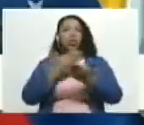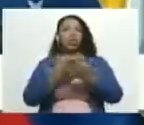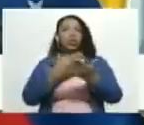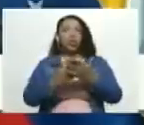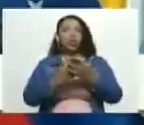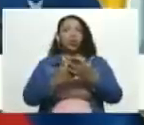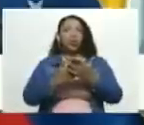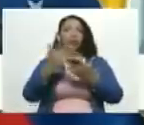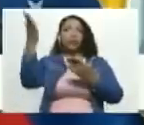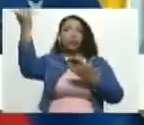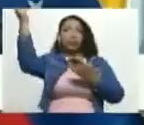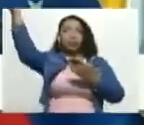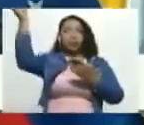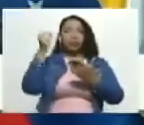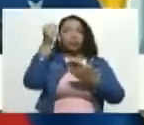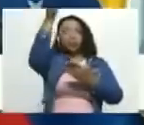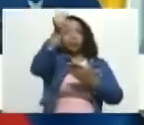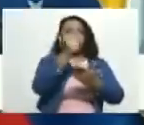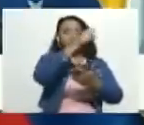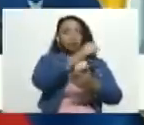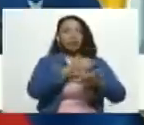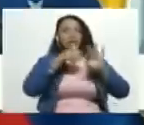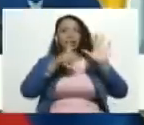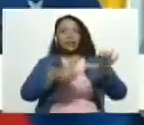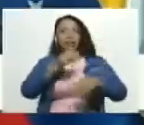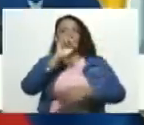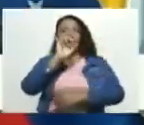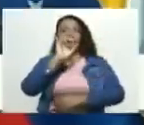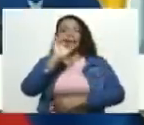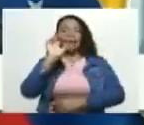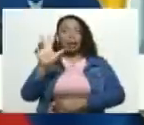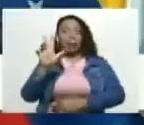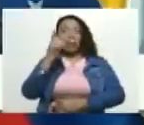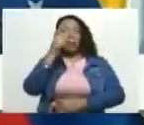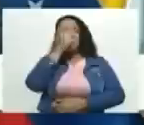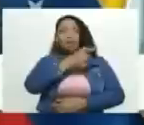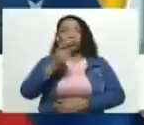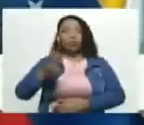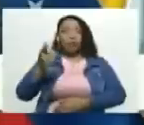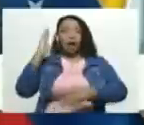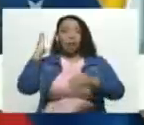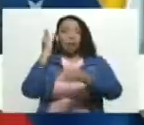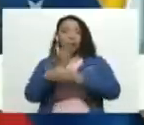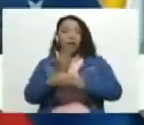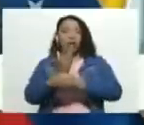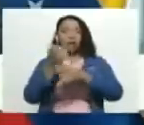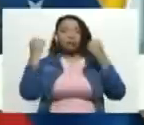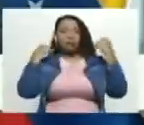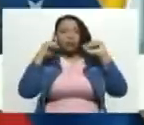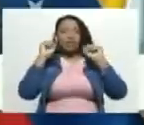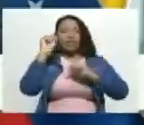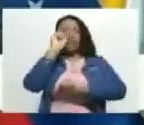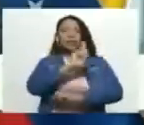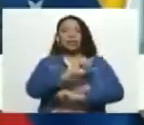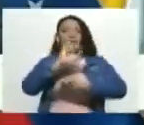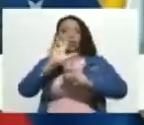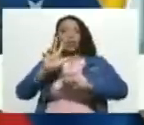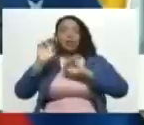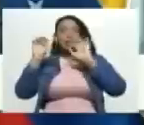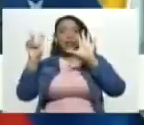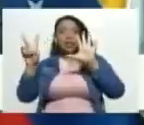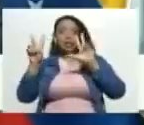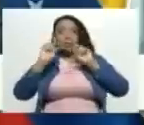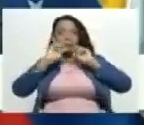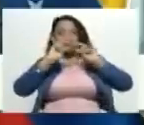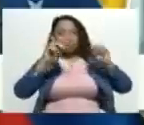extradición 63 personas han sido condenadas se han practicado 137 allanamientos